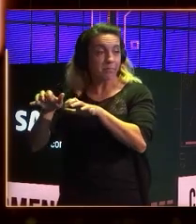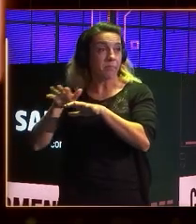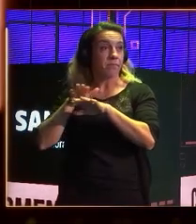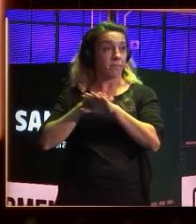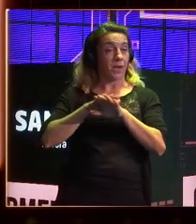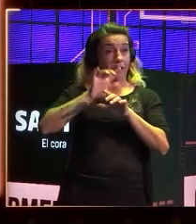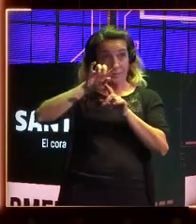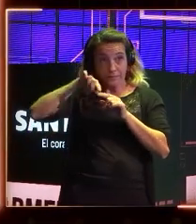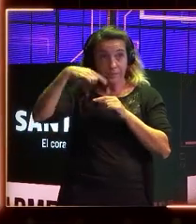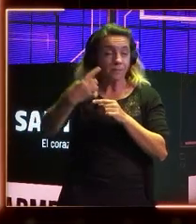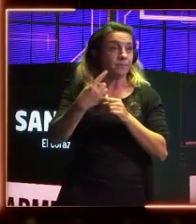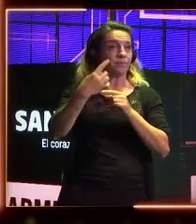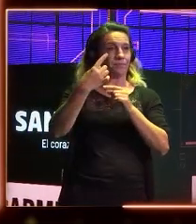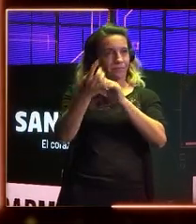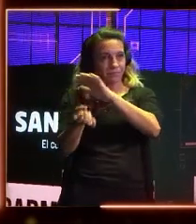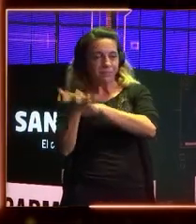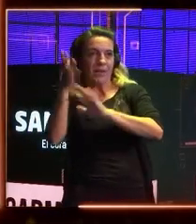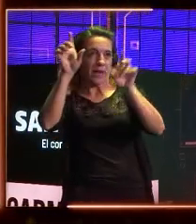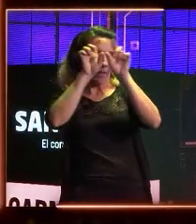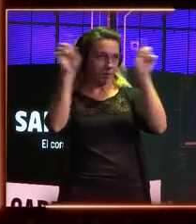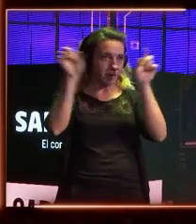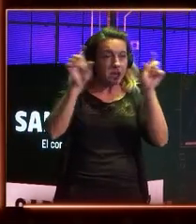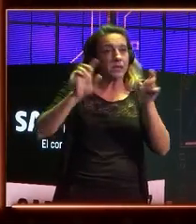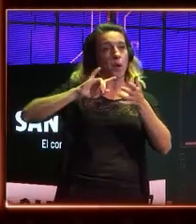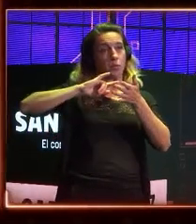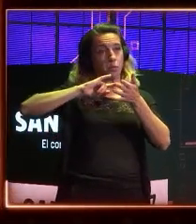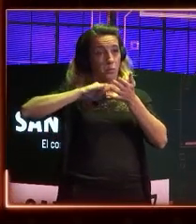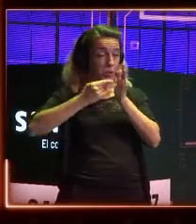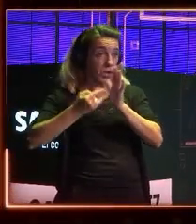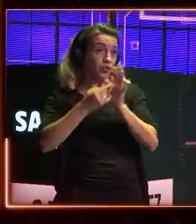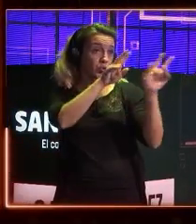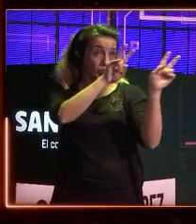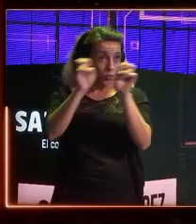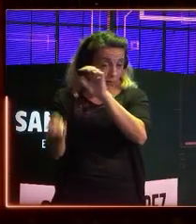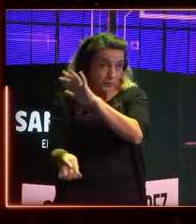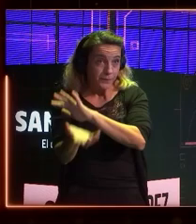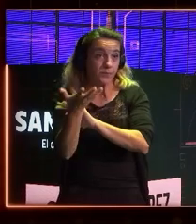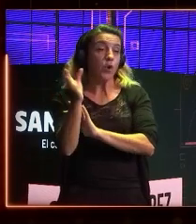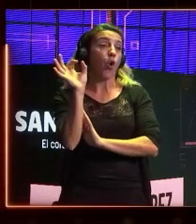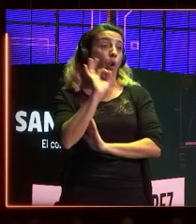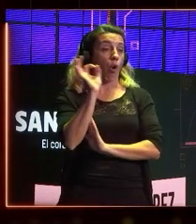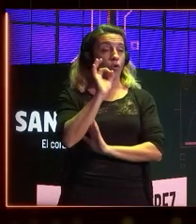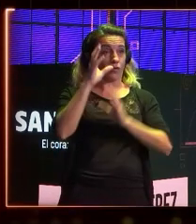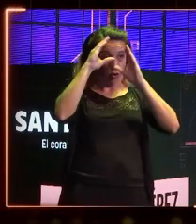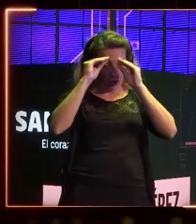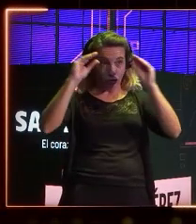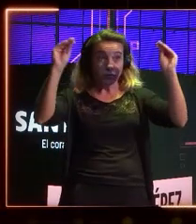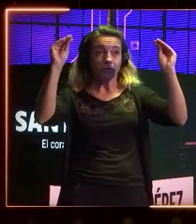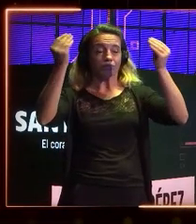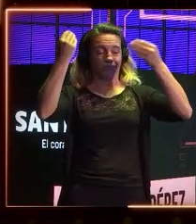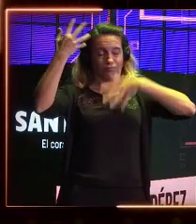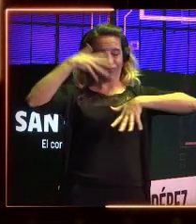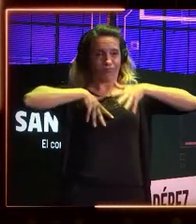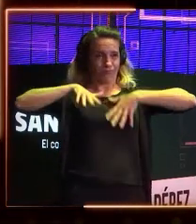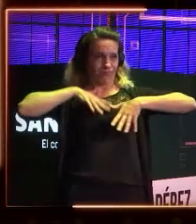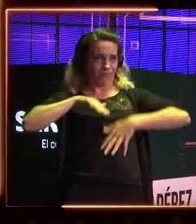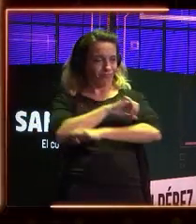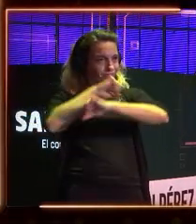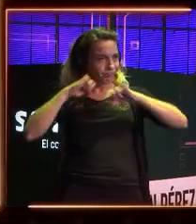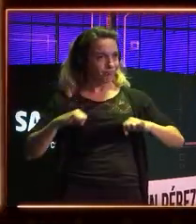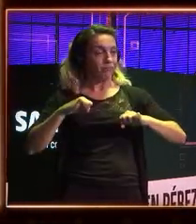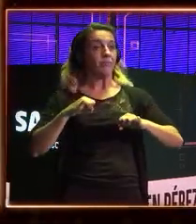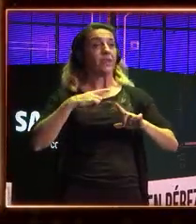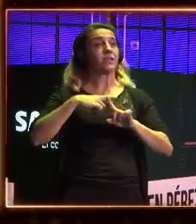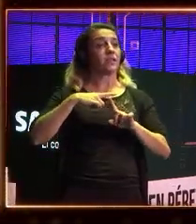enfocar su nueva empresa, un nuevo proyecto, o consolidar aquellos conocimientos que ya tienen. Santa Cruz de